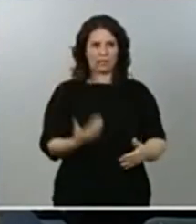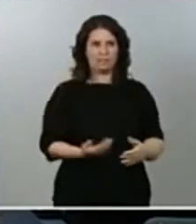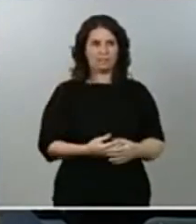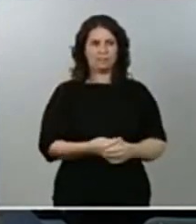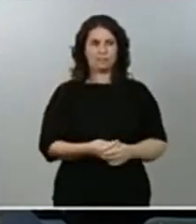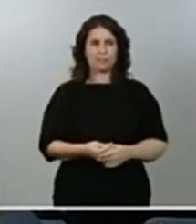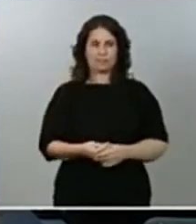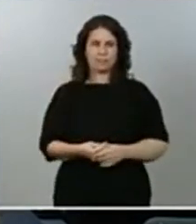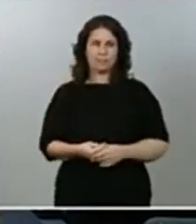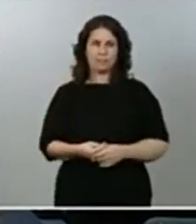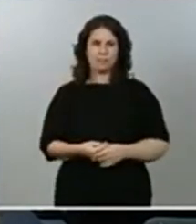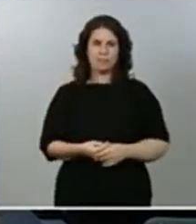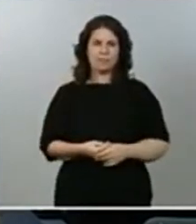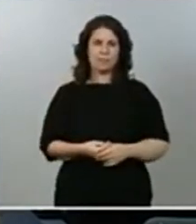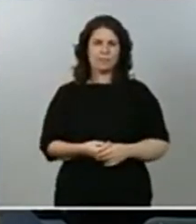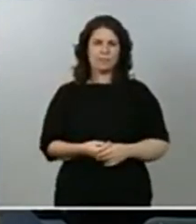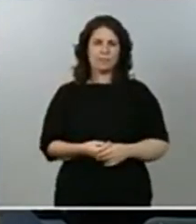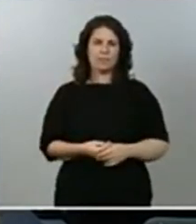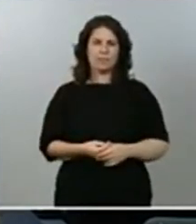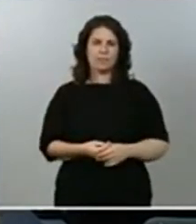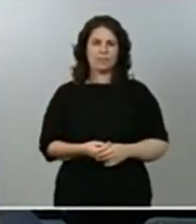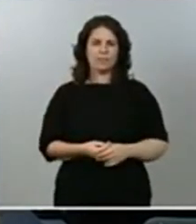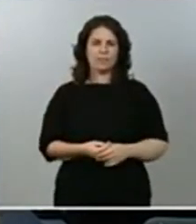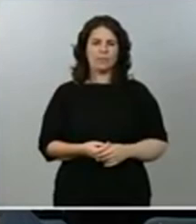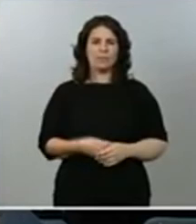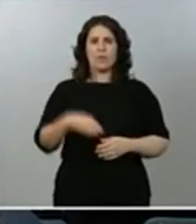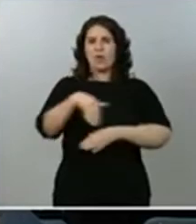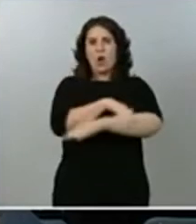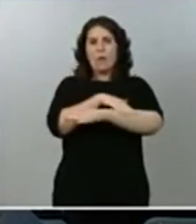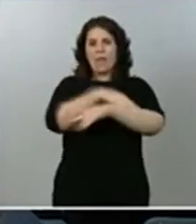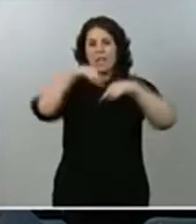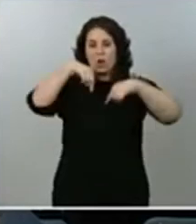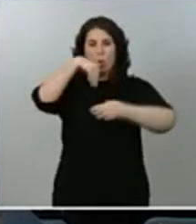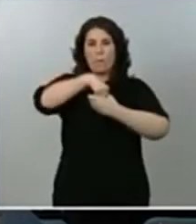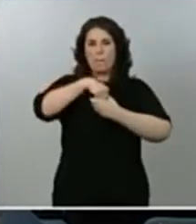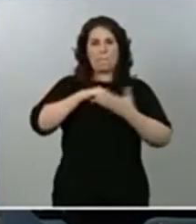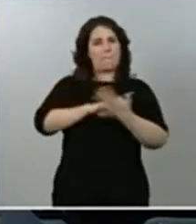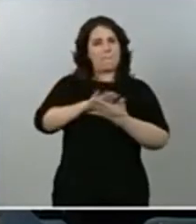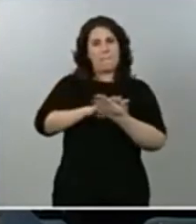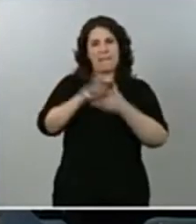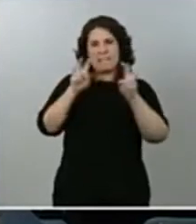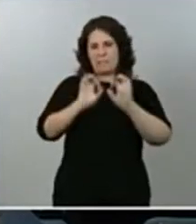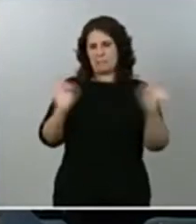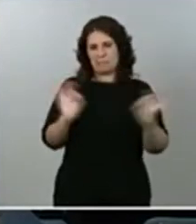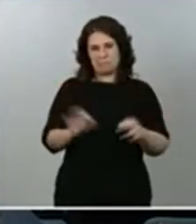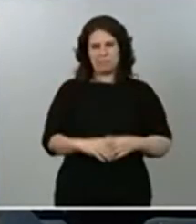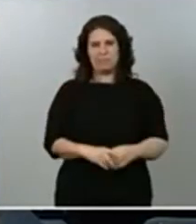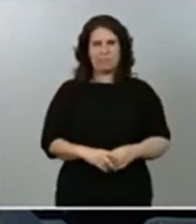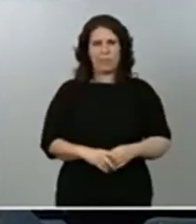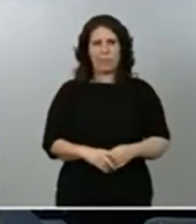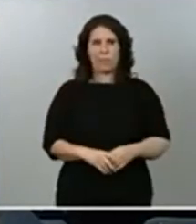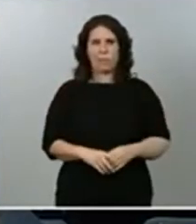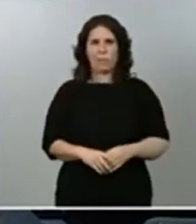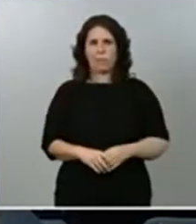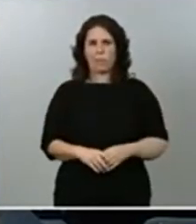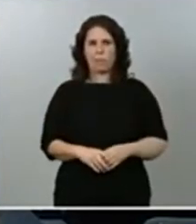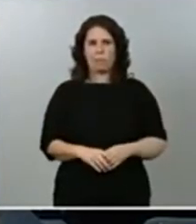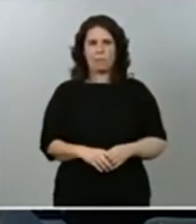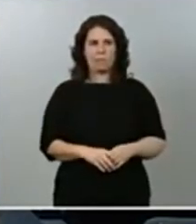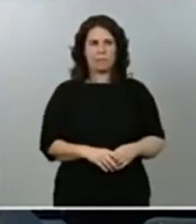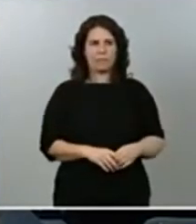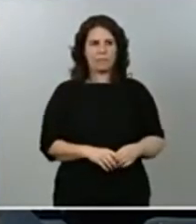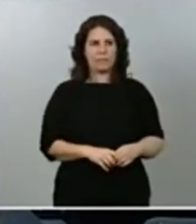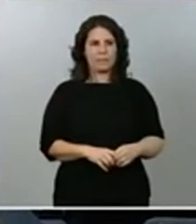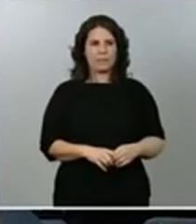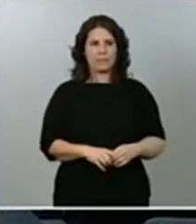en el Gobierno hayamos debatido ni discutido respecto a esta cuestión. Con las palabras del presidente,